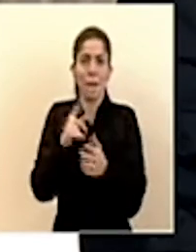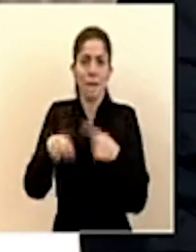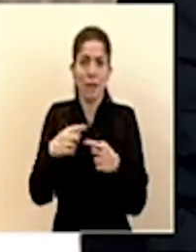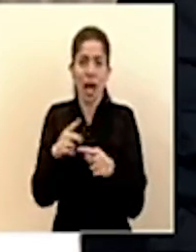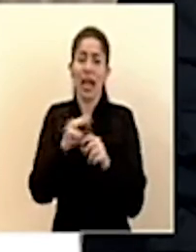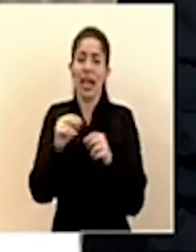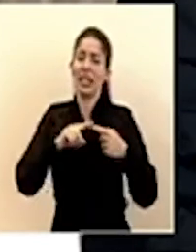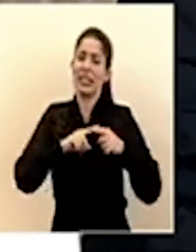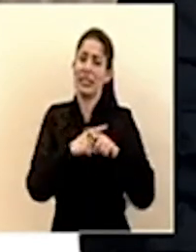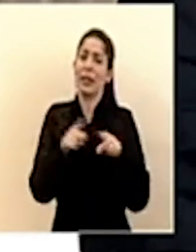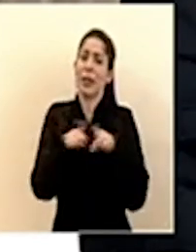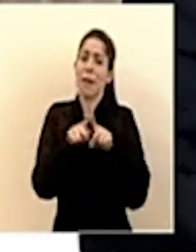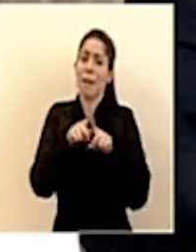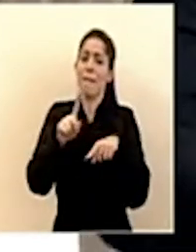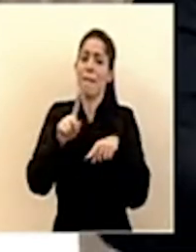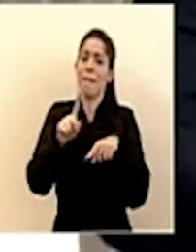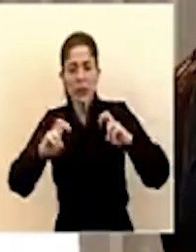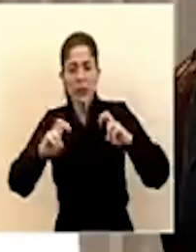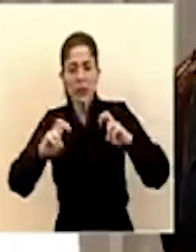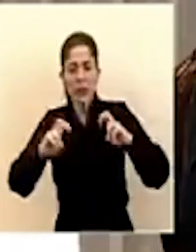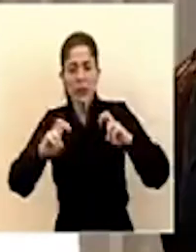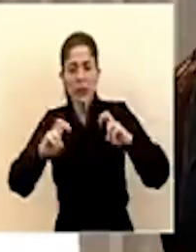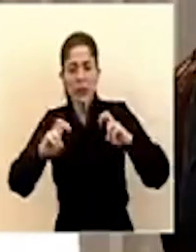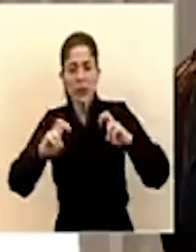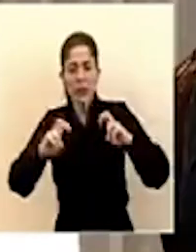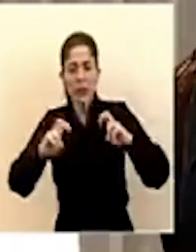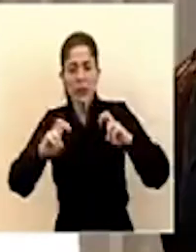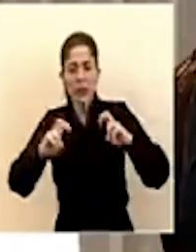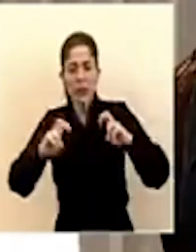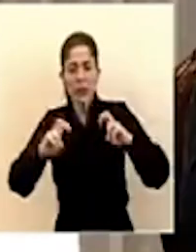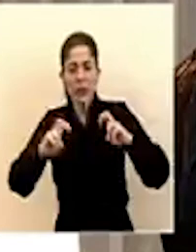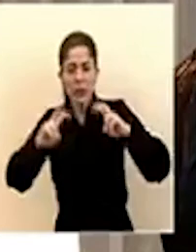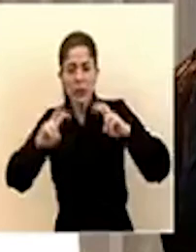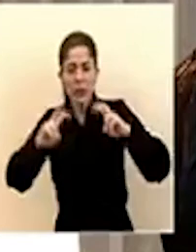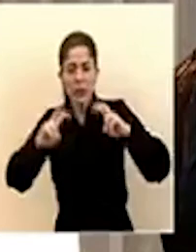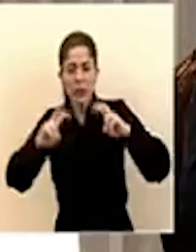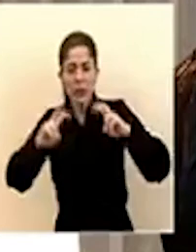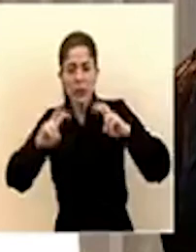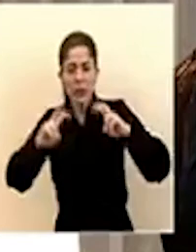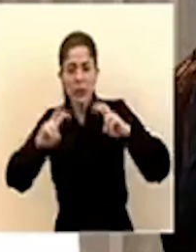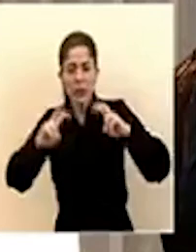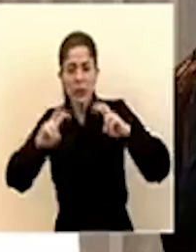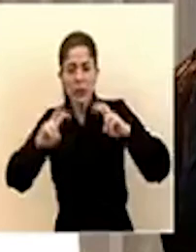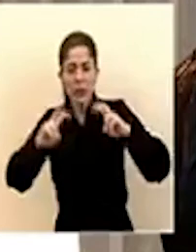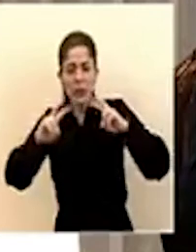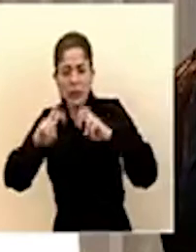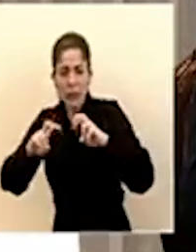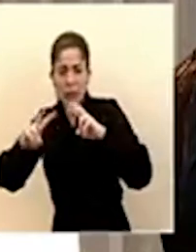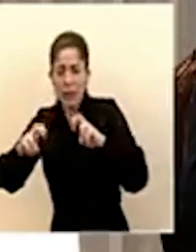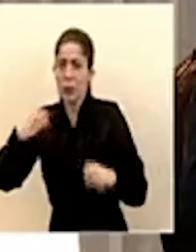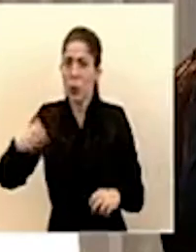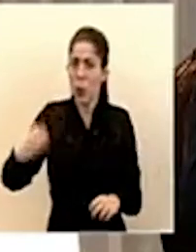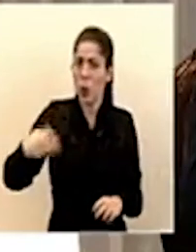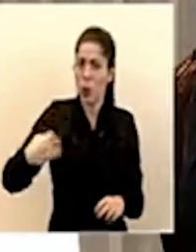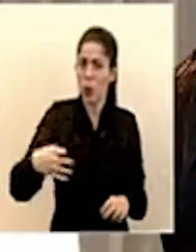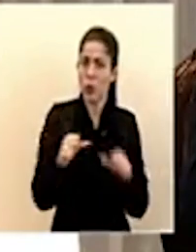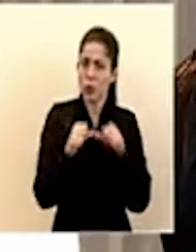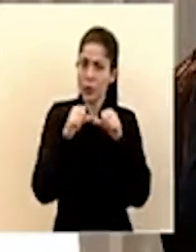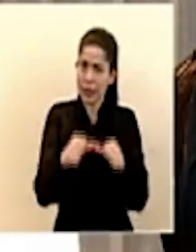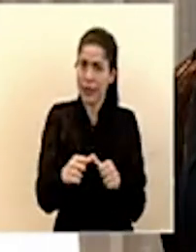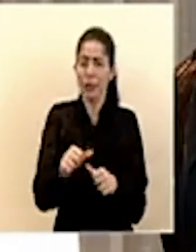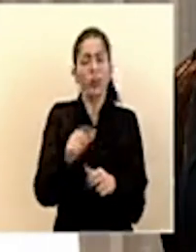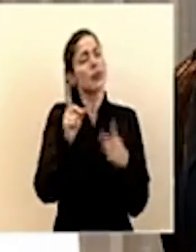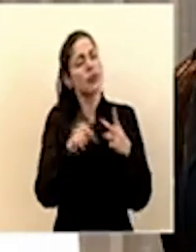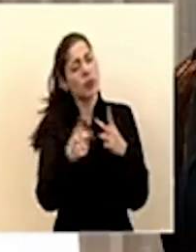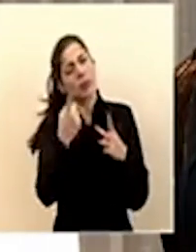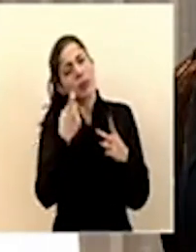lamentablemente también van a haber más fallecimientos así que es algo que estamos pues siguiéndole la pista el rastro a todos los días y cuál es